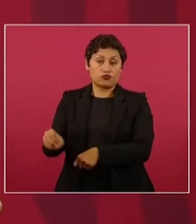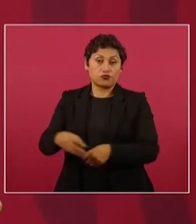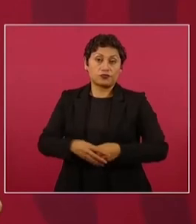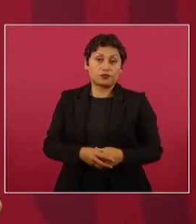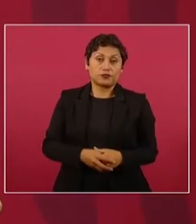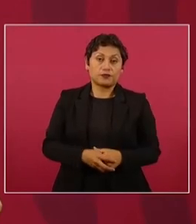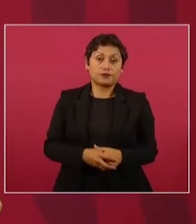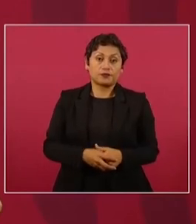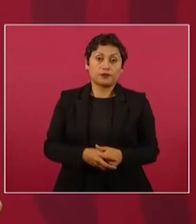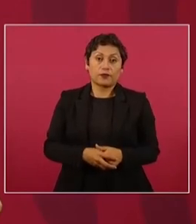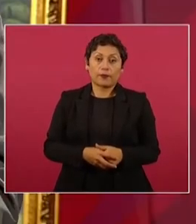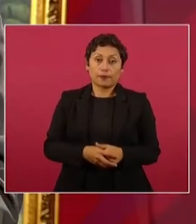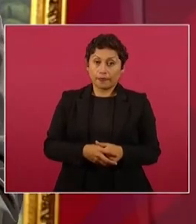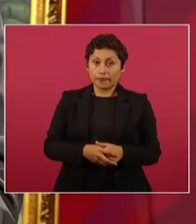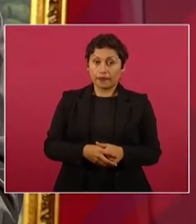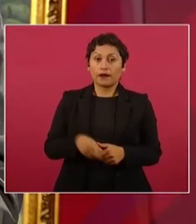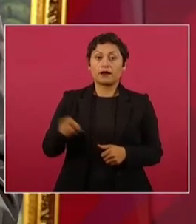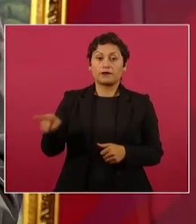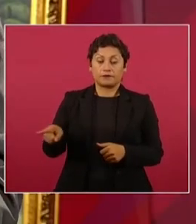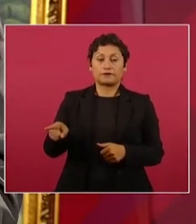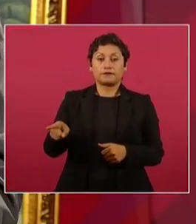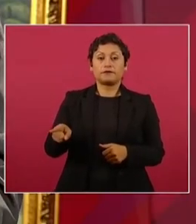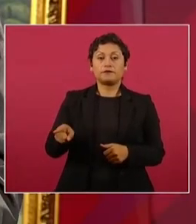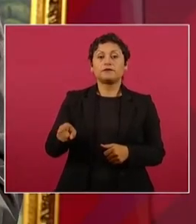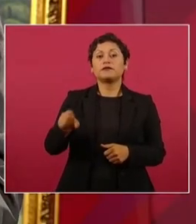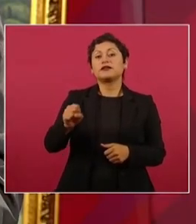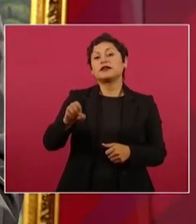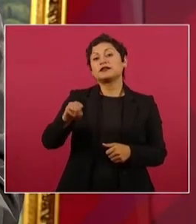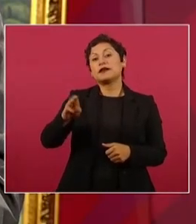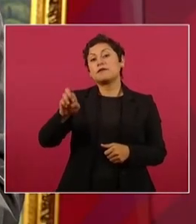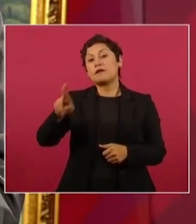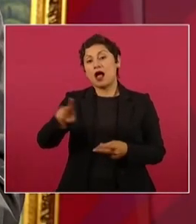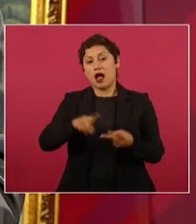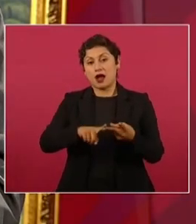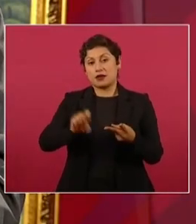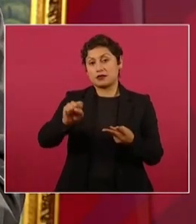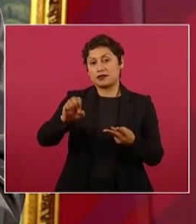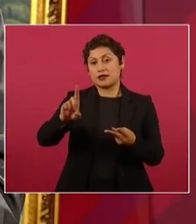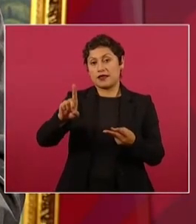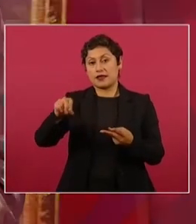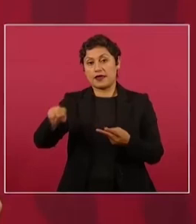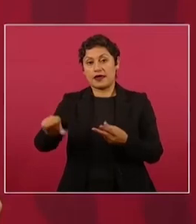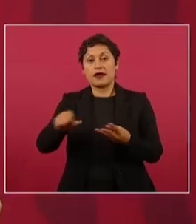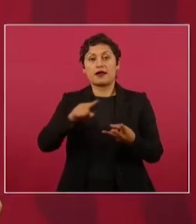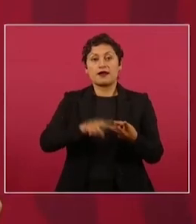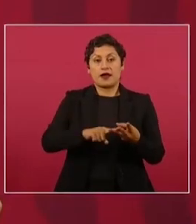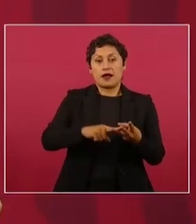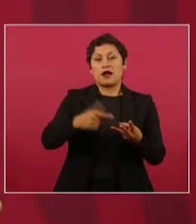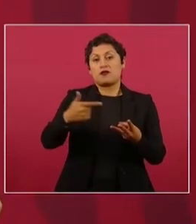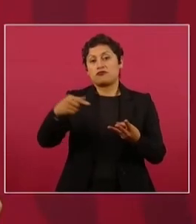Está la Secretaría de Marina, la Defensa, Seguridad Nacional.